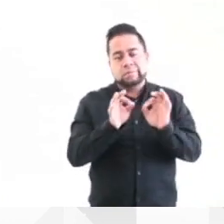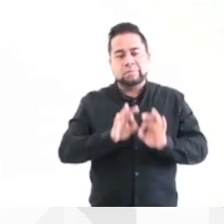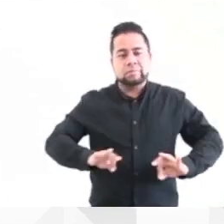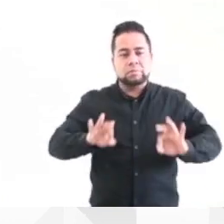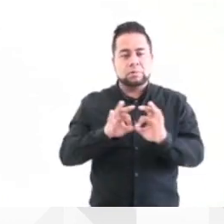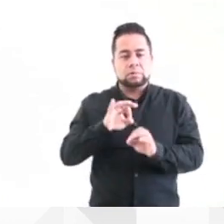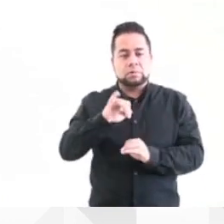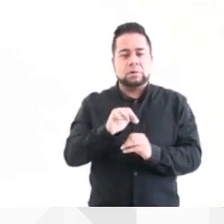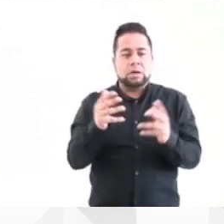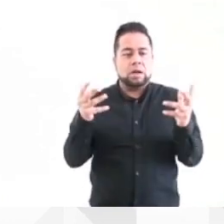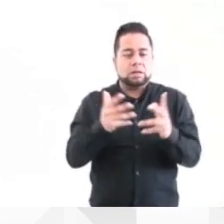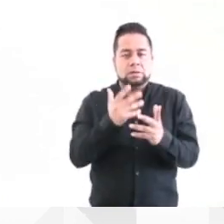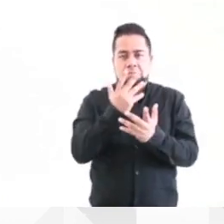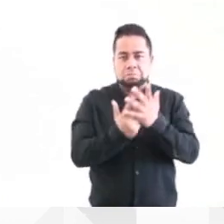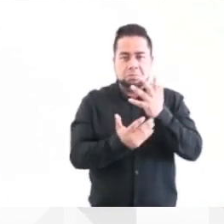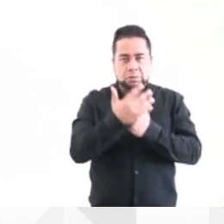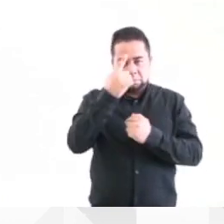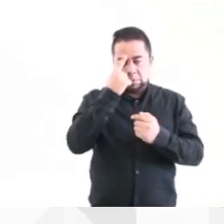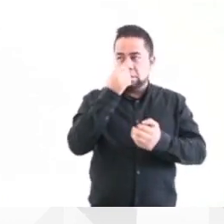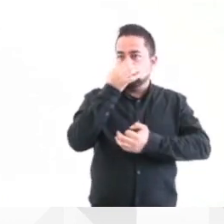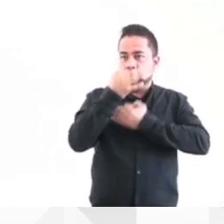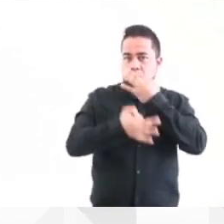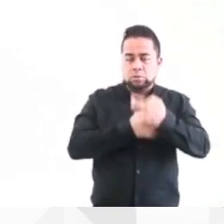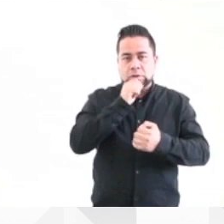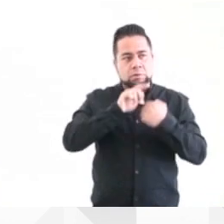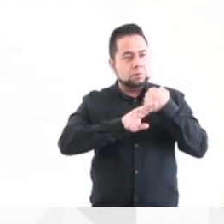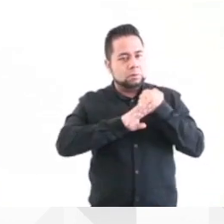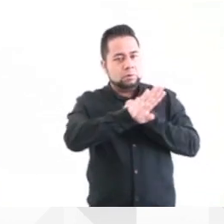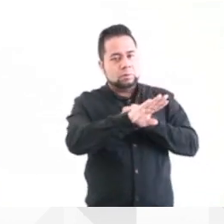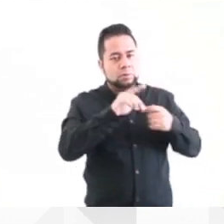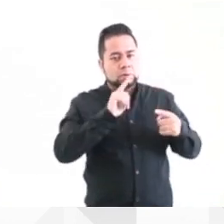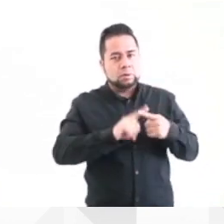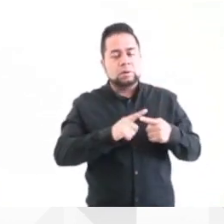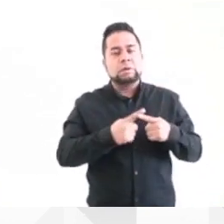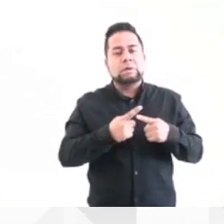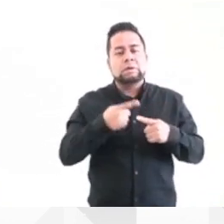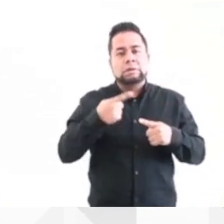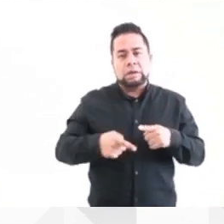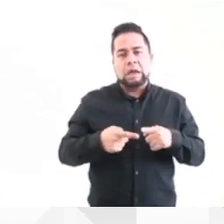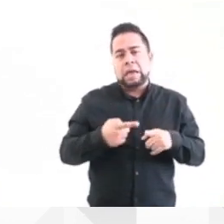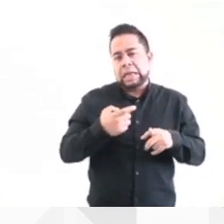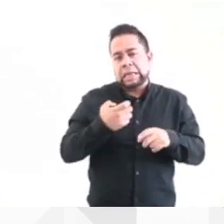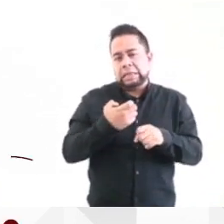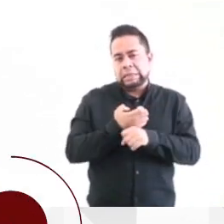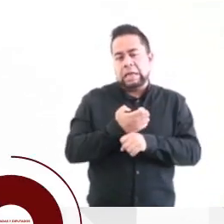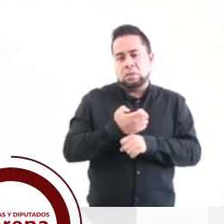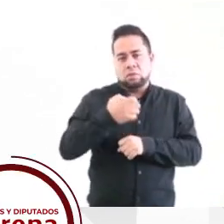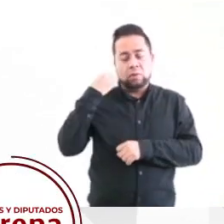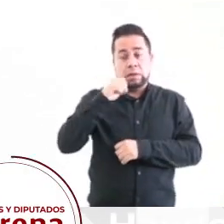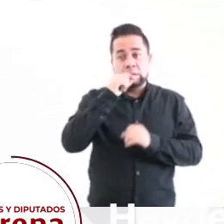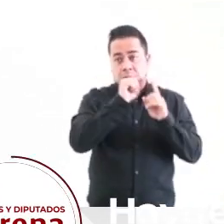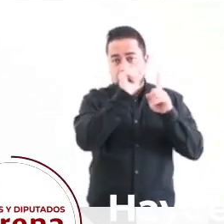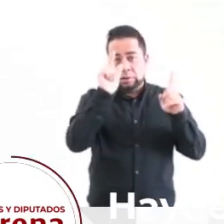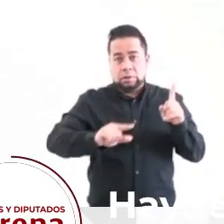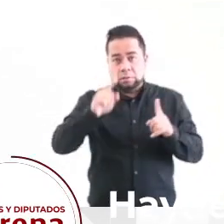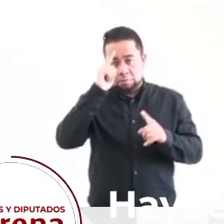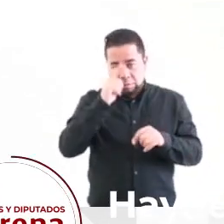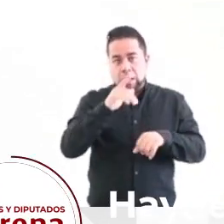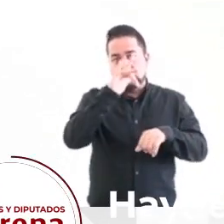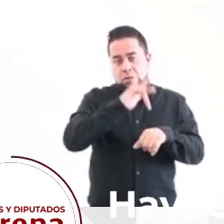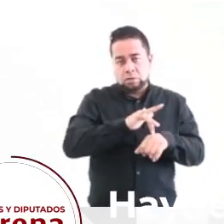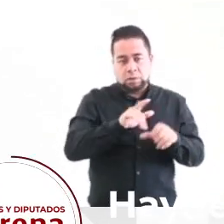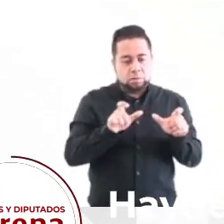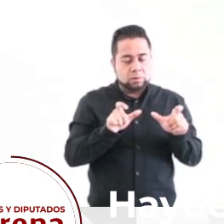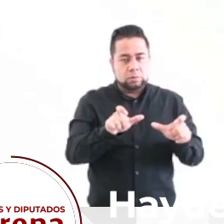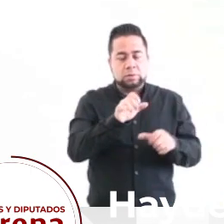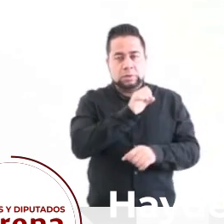realizar acciones de promoción y prevención por parte del Estado mexicano y del Estado huaxqueño, pues con ello se garantiza el derecho a la protección de